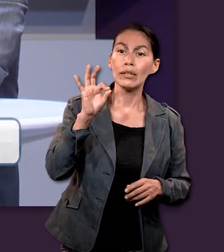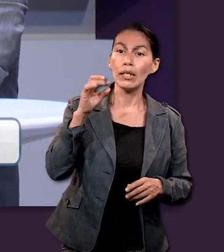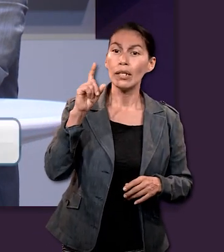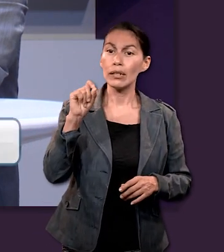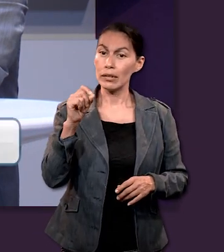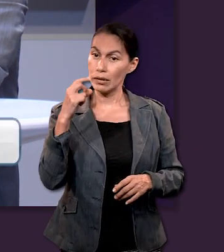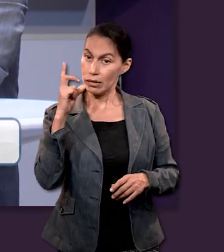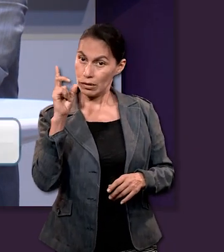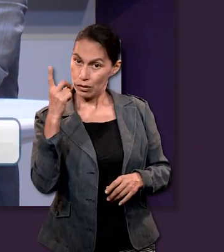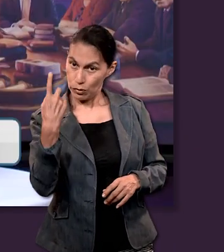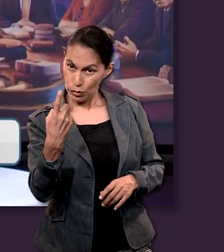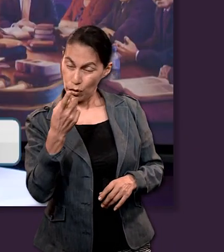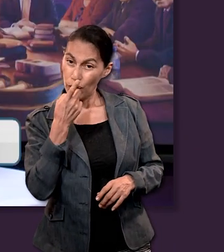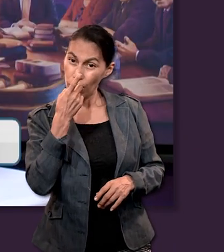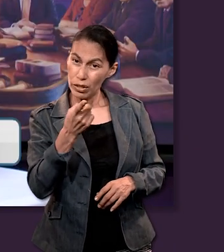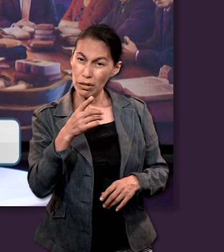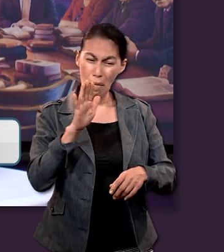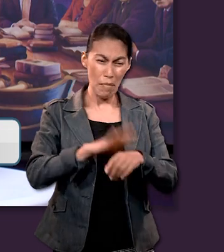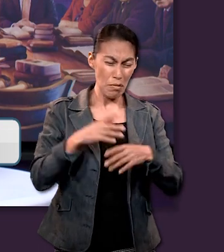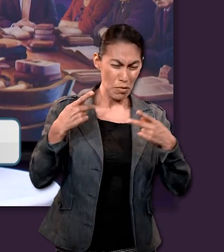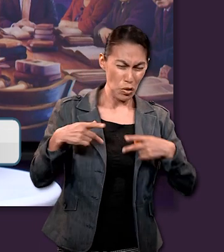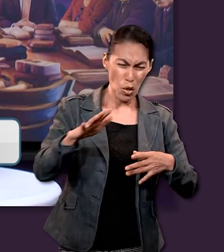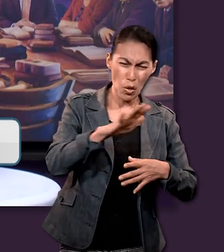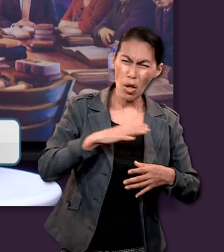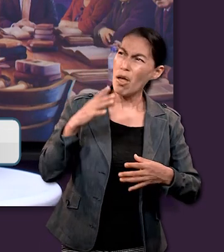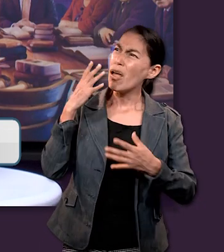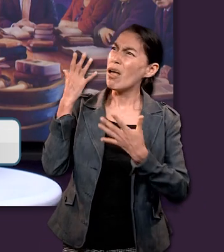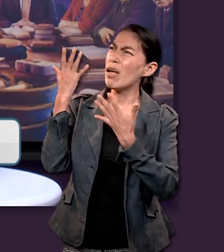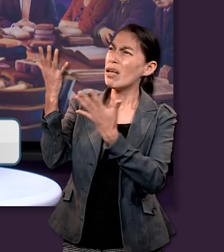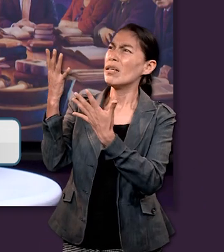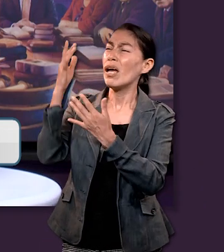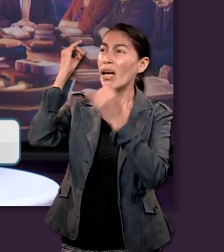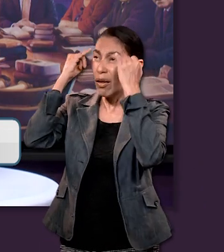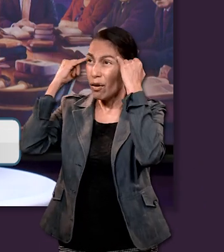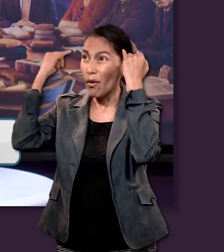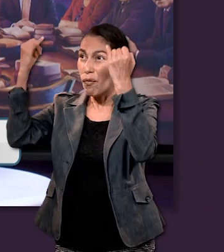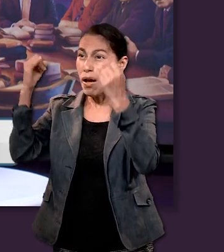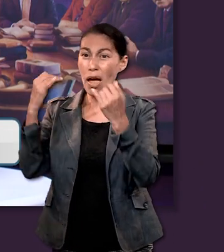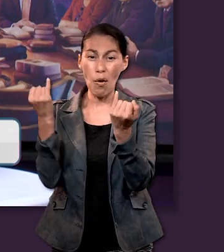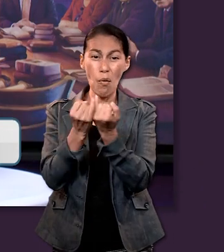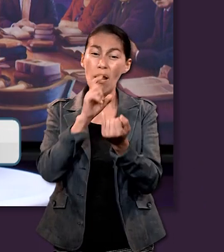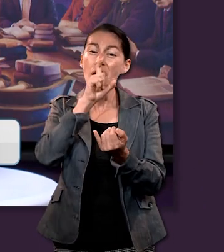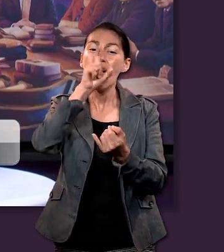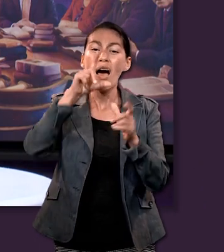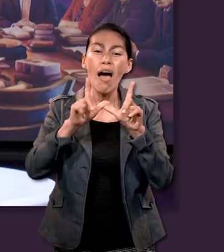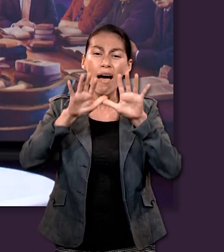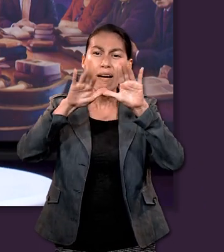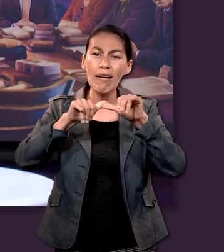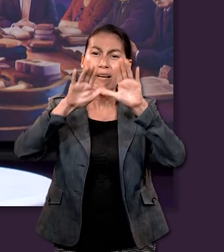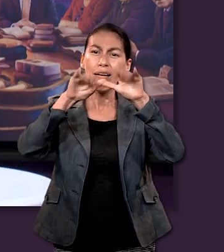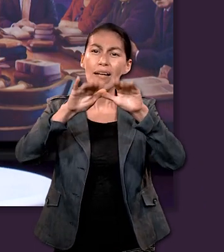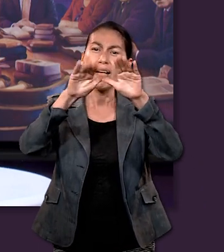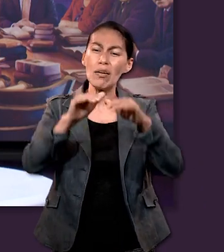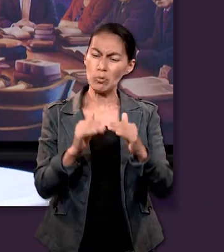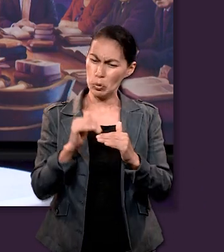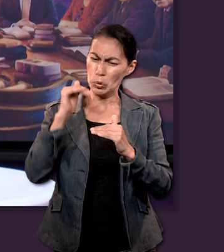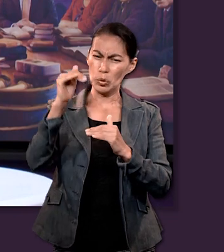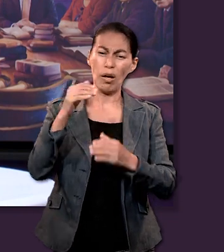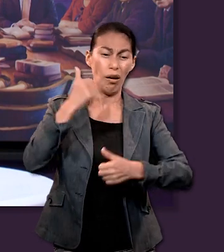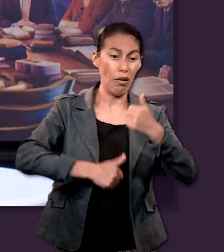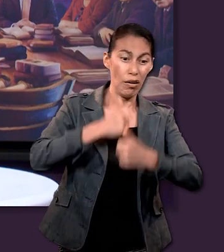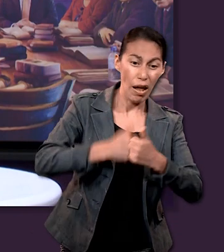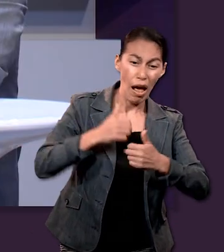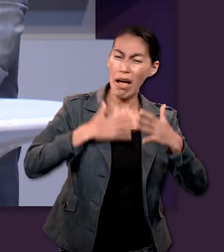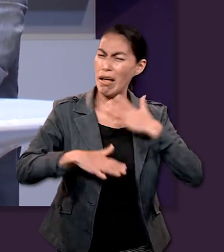tendrán nuevas fuerzas levantarán alas como las águilas correrán y no se cansarán caminará y no se fatigarán